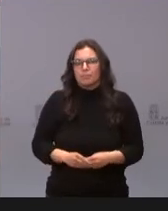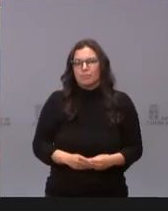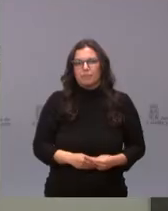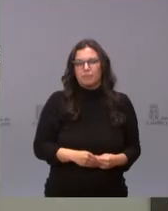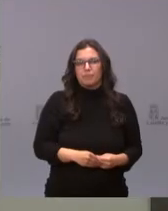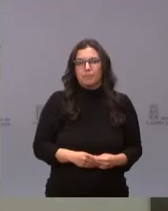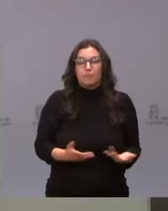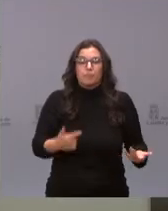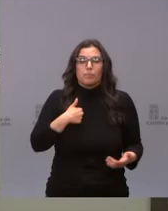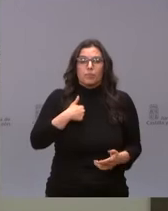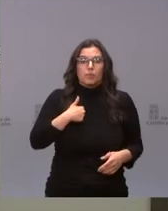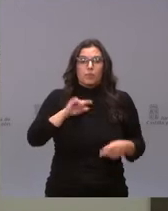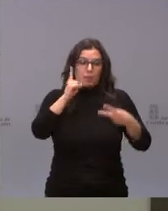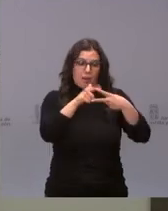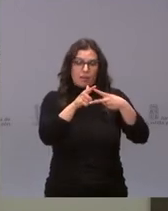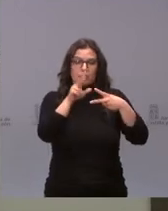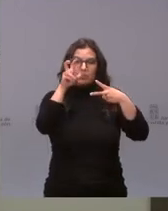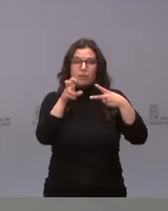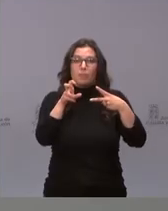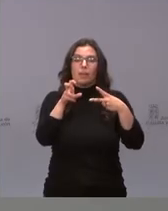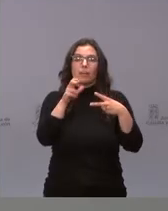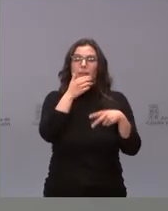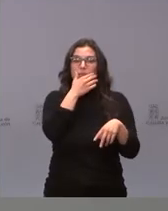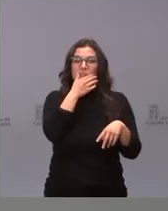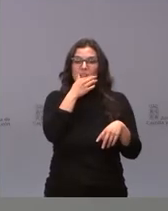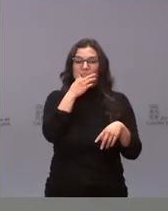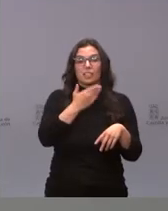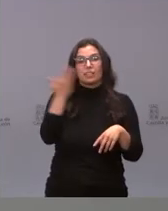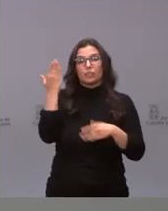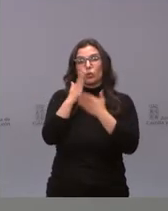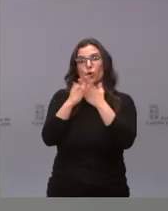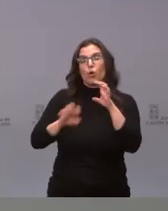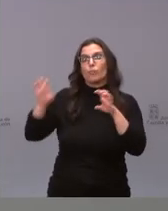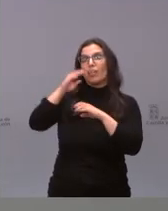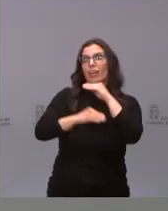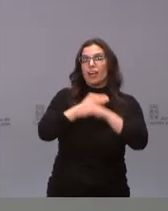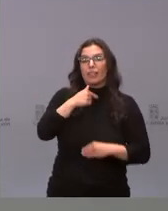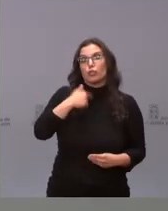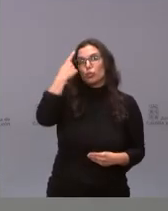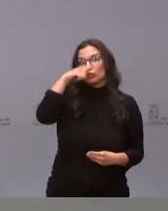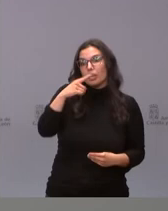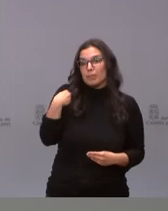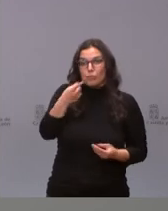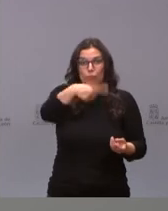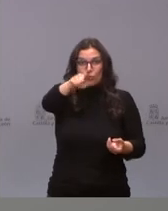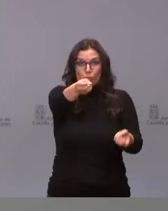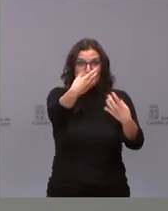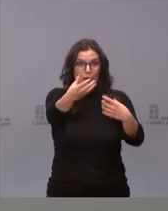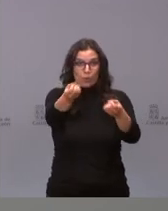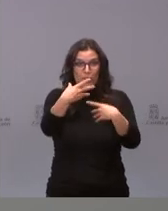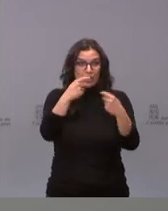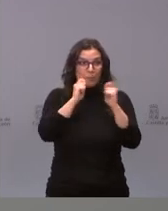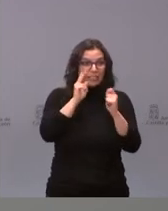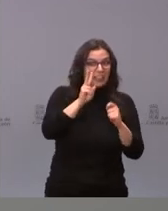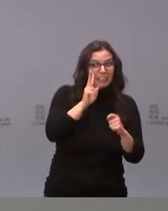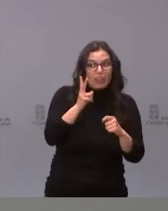Bueno, yo la primera, en relación a lo que se está haciendo en el resto de comunidades autónomas, lo sé por lo que dicen ustedes, es decir, lo sé por la prensa.